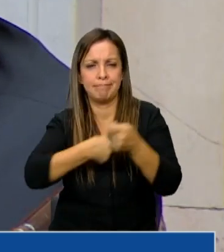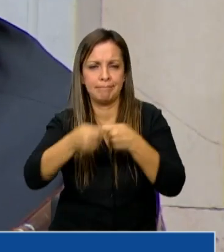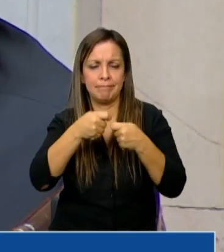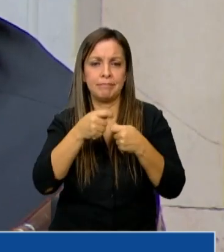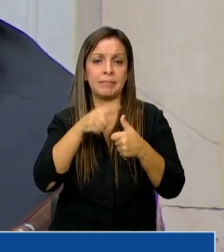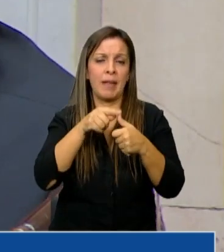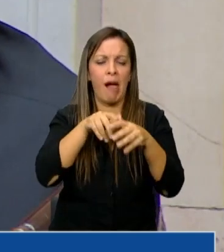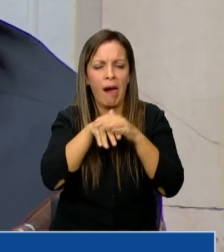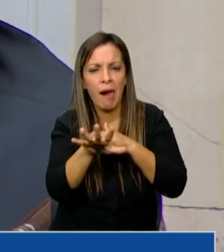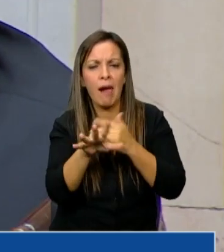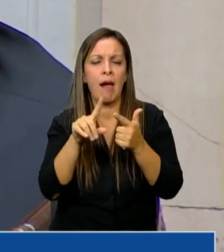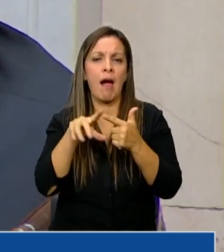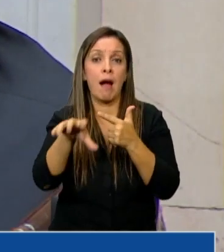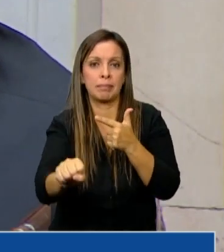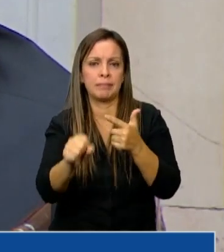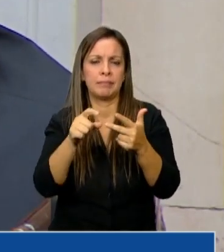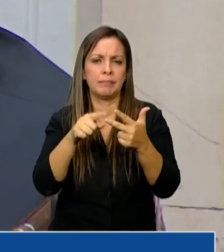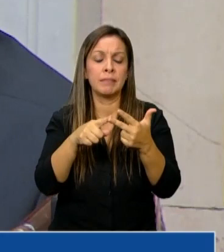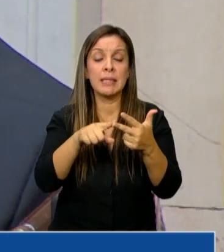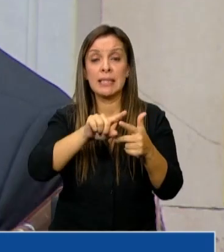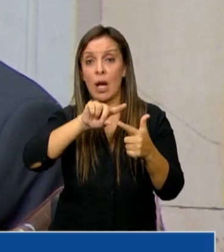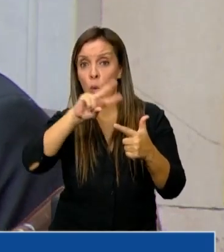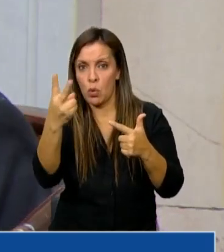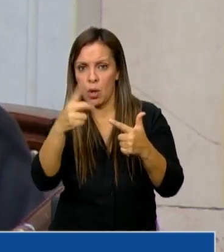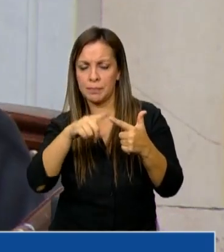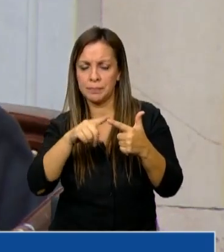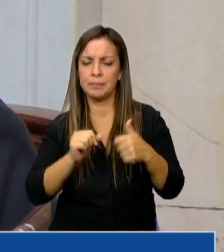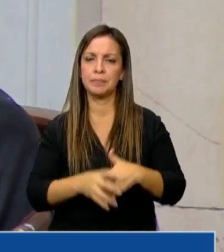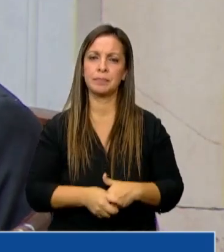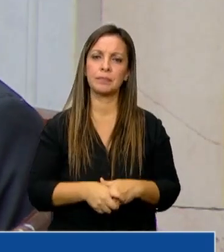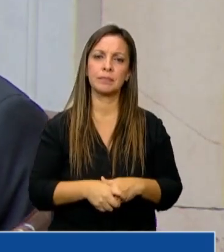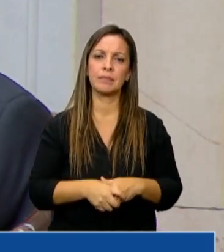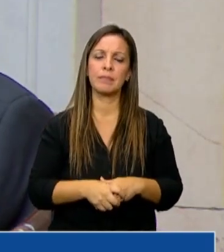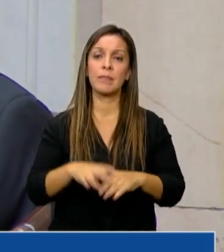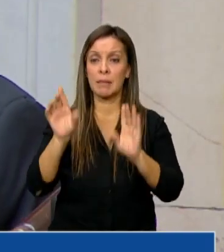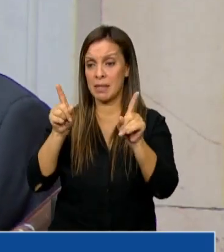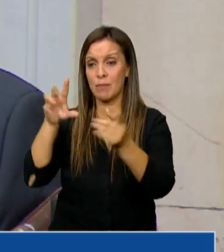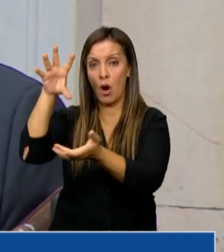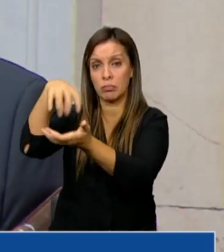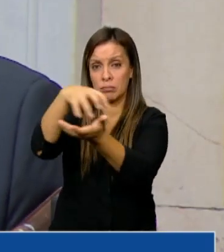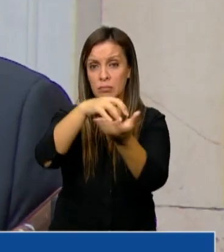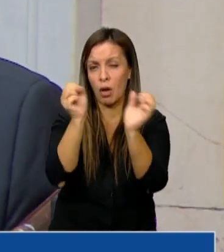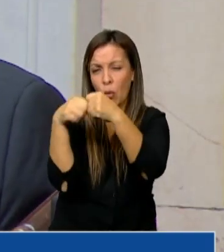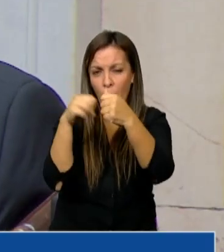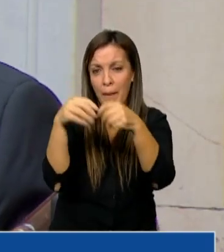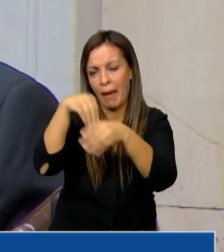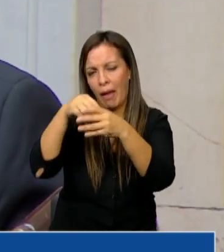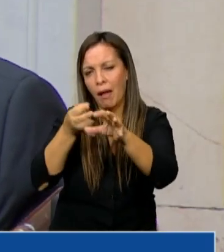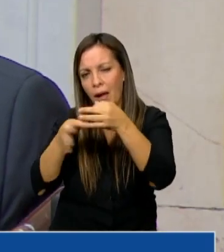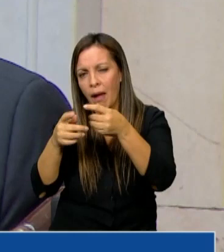estadios, filtración, penetración y copamiento. El segundo, las cuevas financieras justamente en el centro,